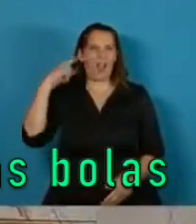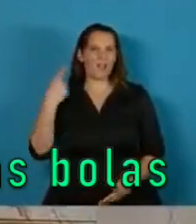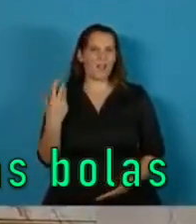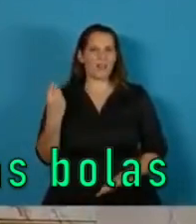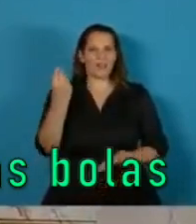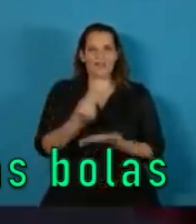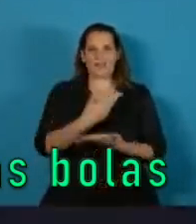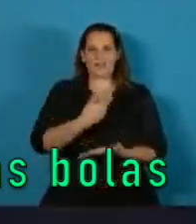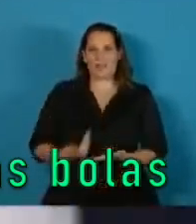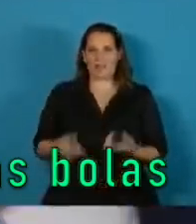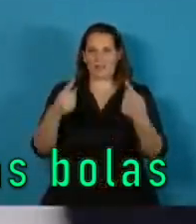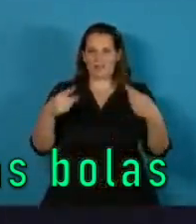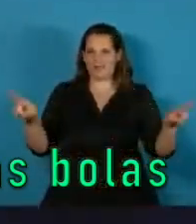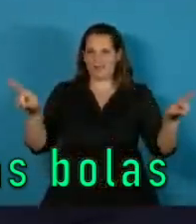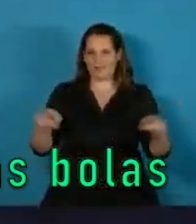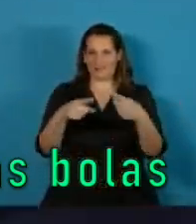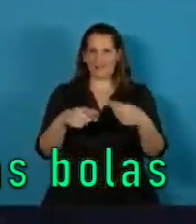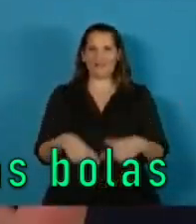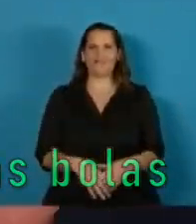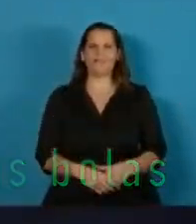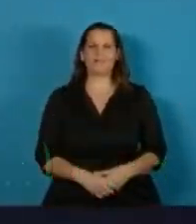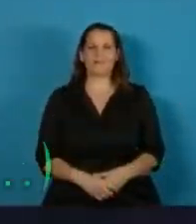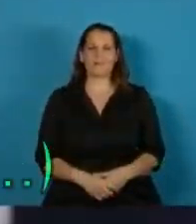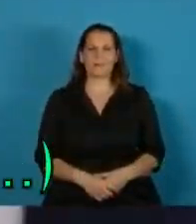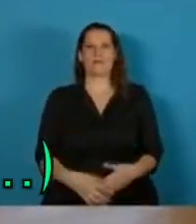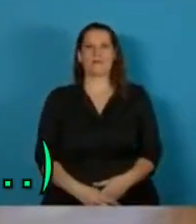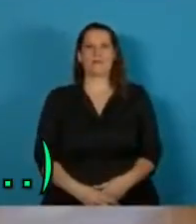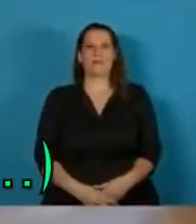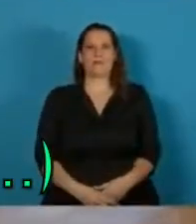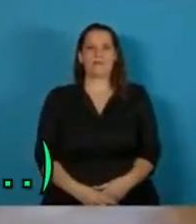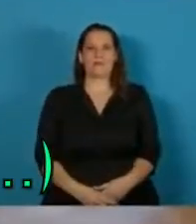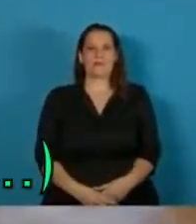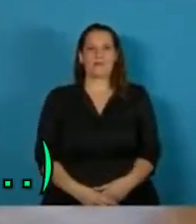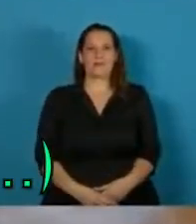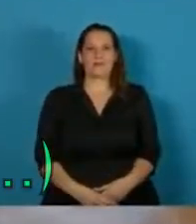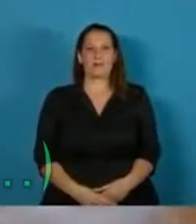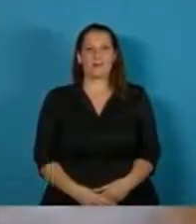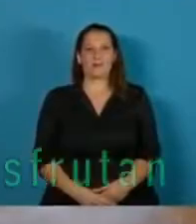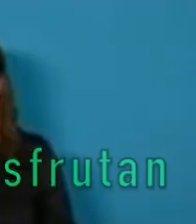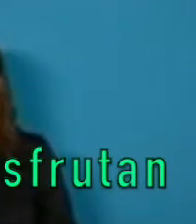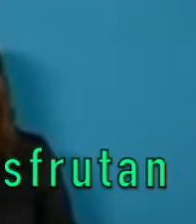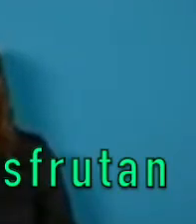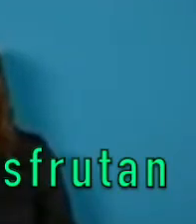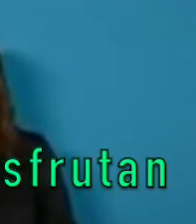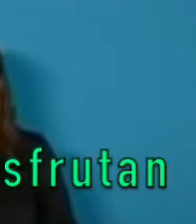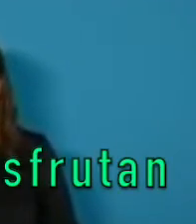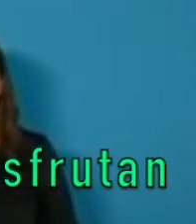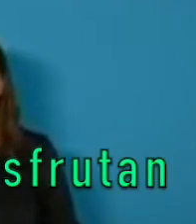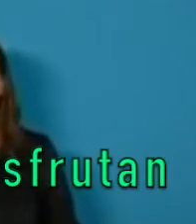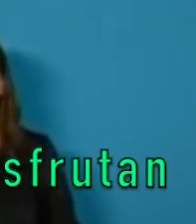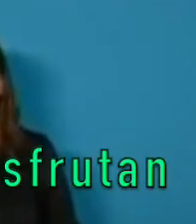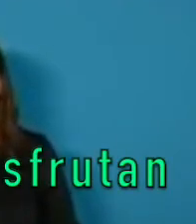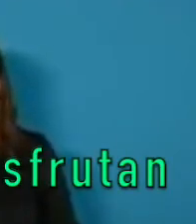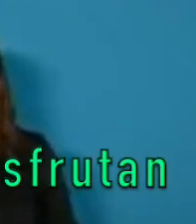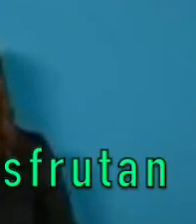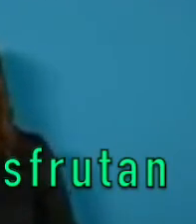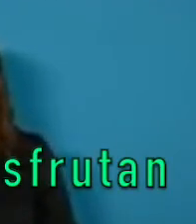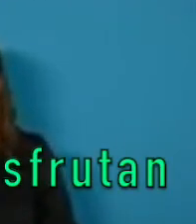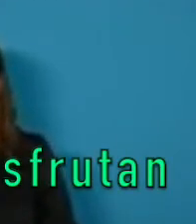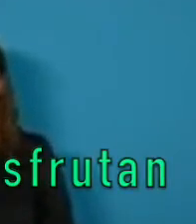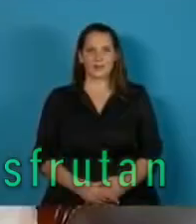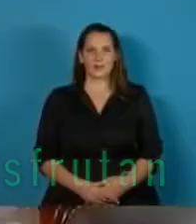aumentos a la gente le rompen las bolas Y la cola y la cola Tus amigos empresarios ellos lo